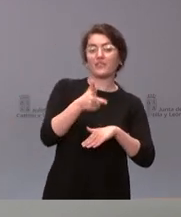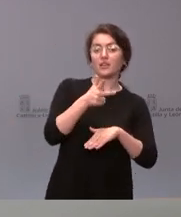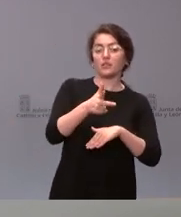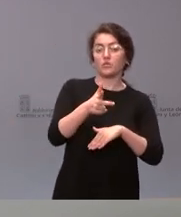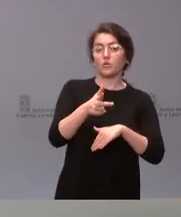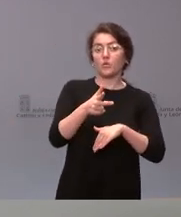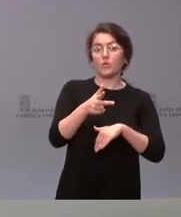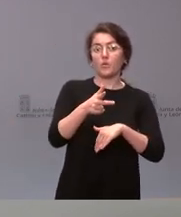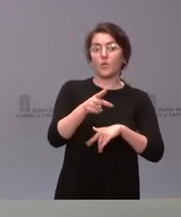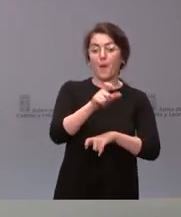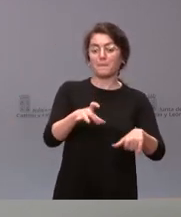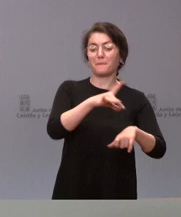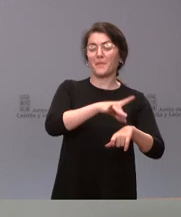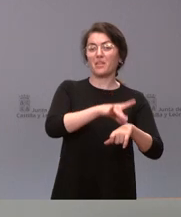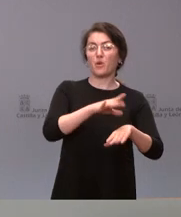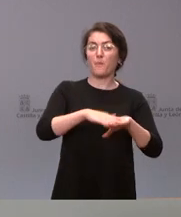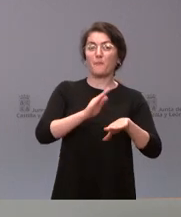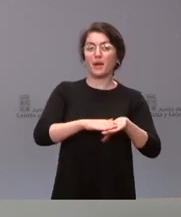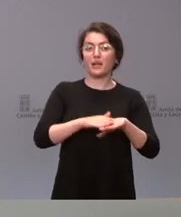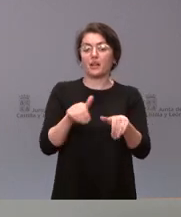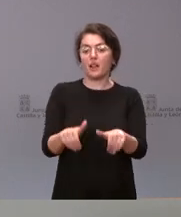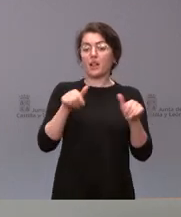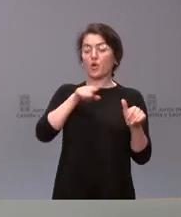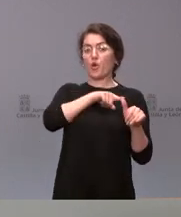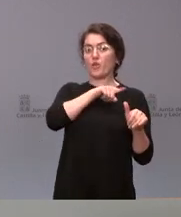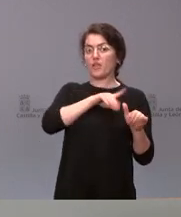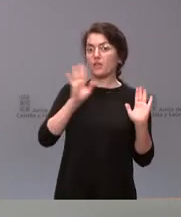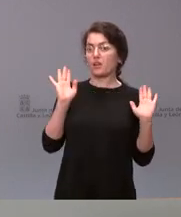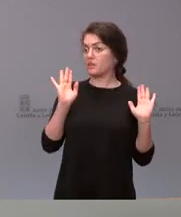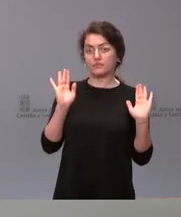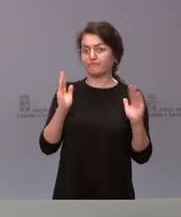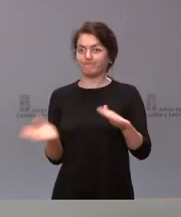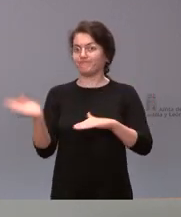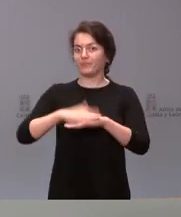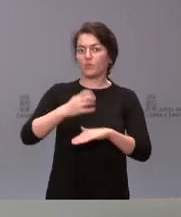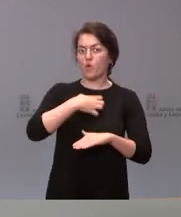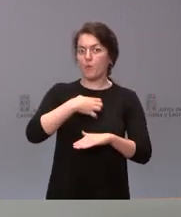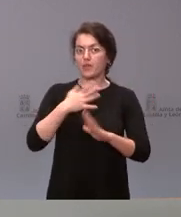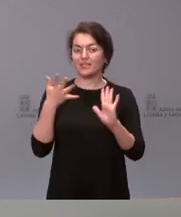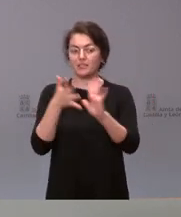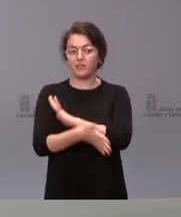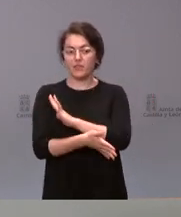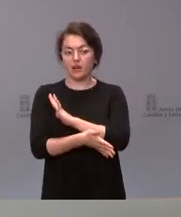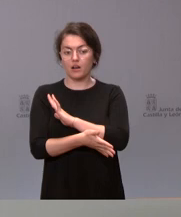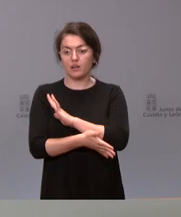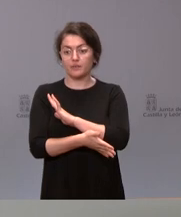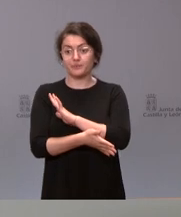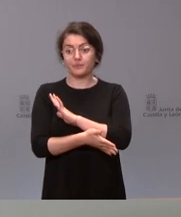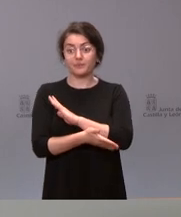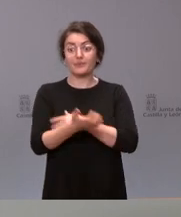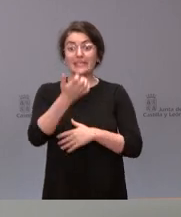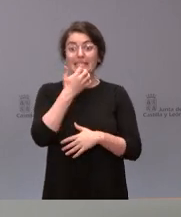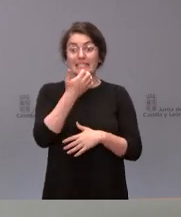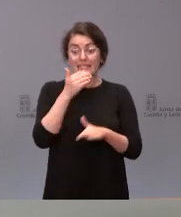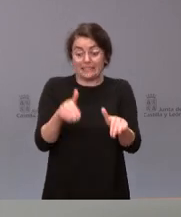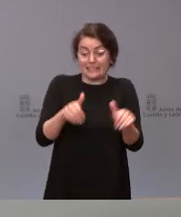sanitarios a ejercer libremente la objeción de conciencia en este asunto. Y, por tanto, en la medida en que esta objeción de conciencia se produce,